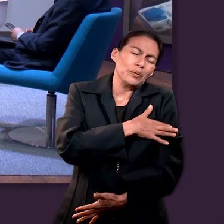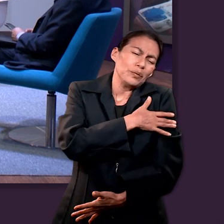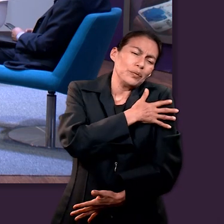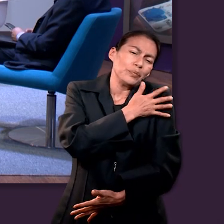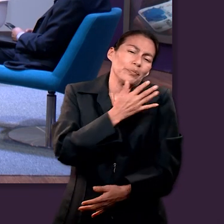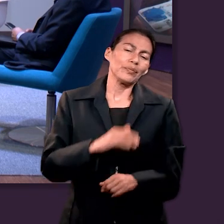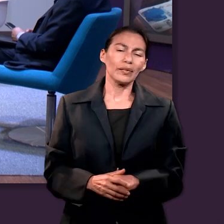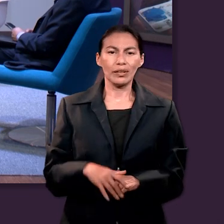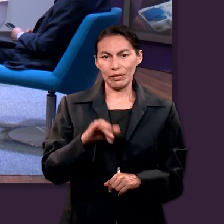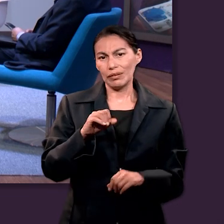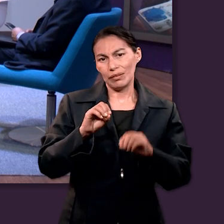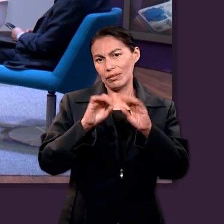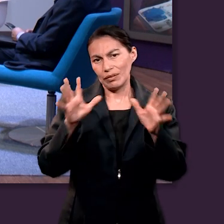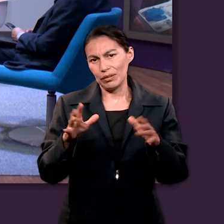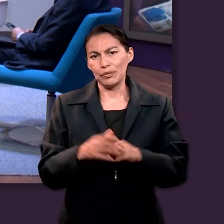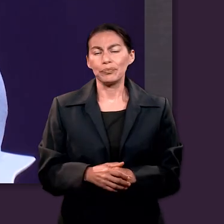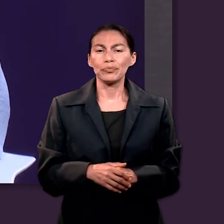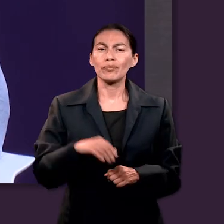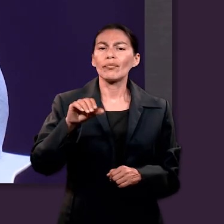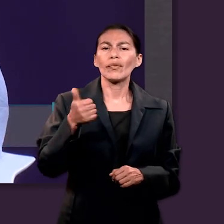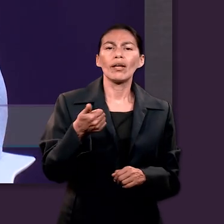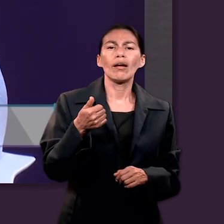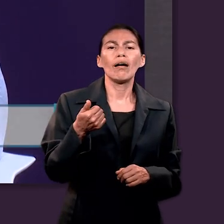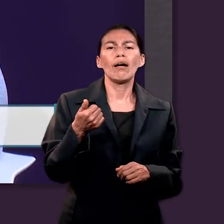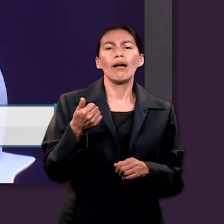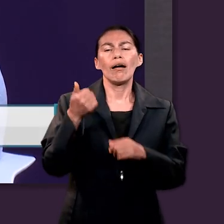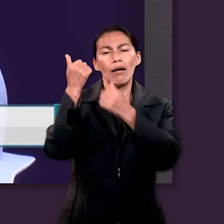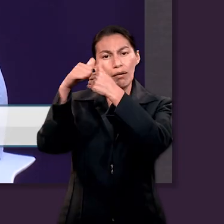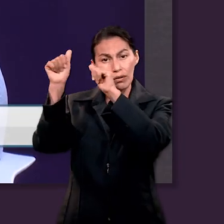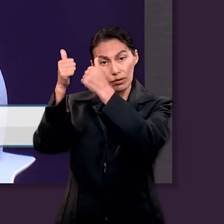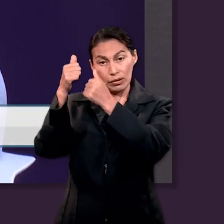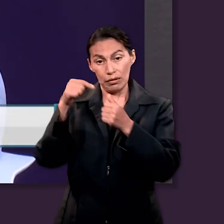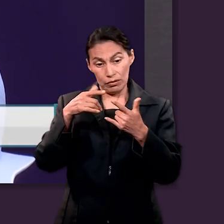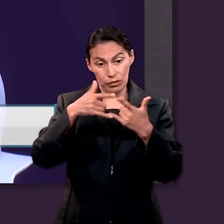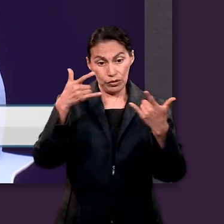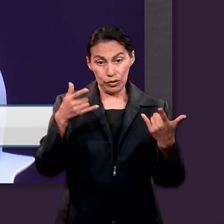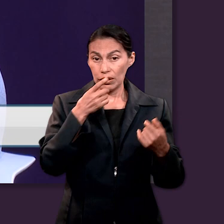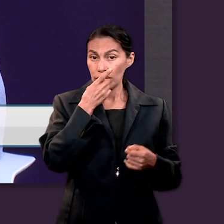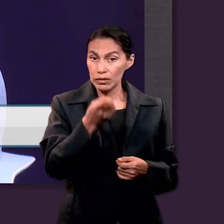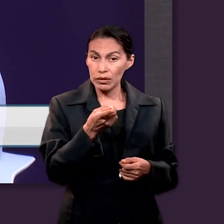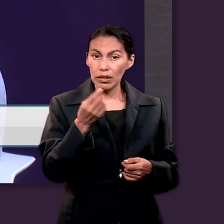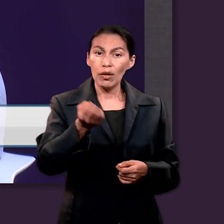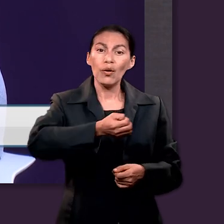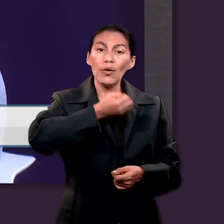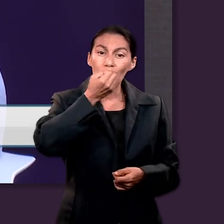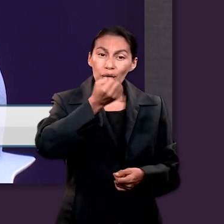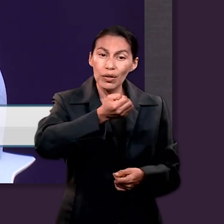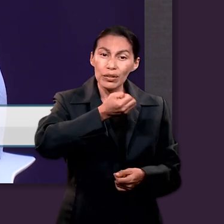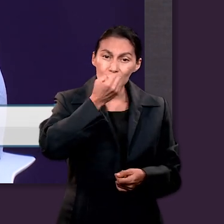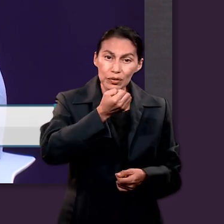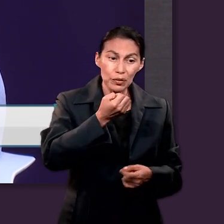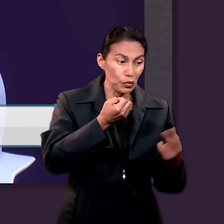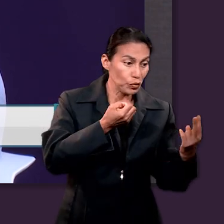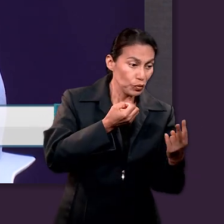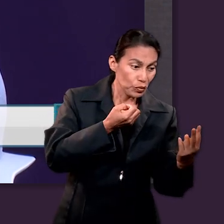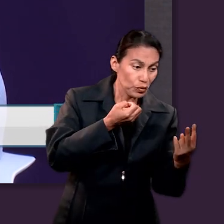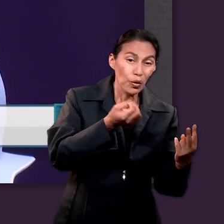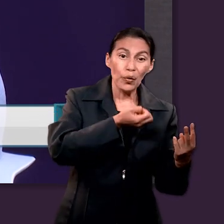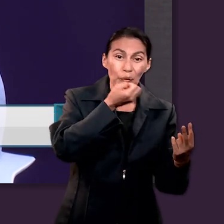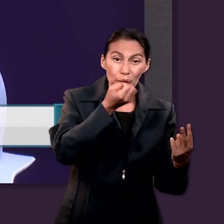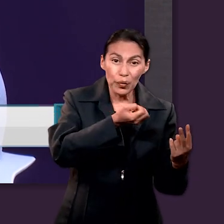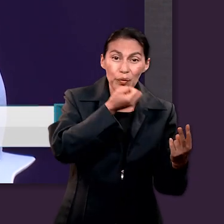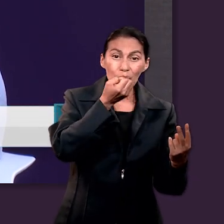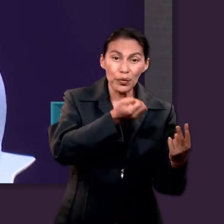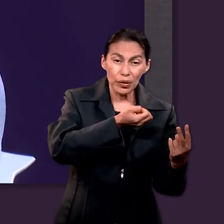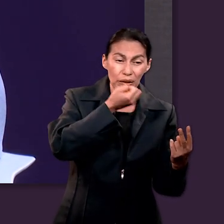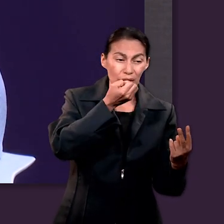es y otra forma como mencionaban de alabanza es la oración, algo que mencionaba la historia pues es que también ellos